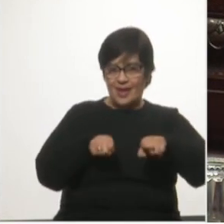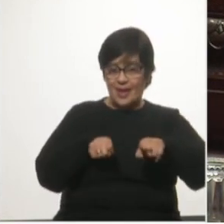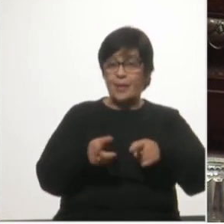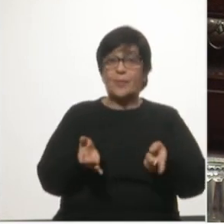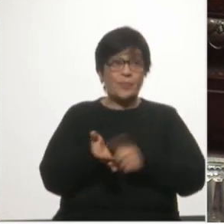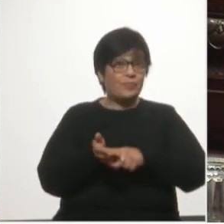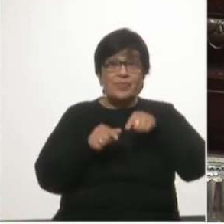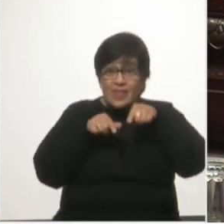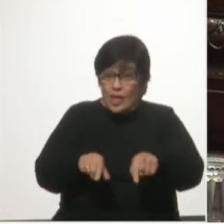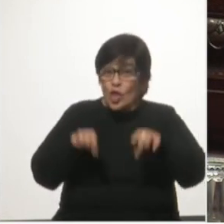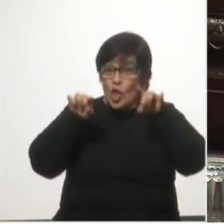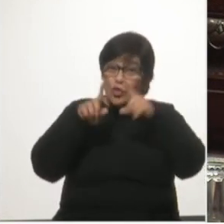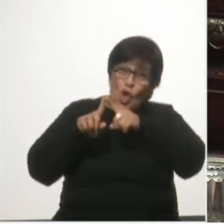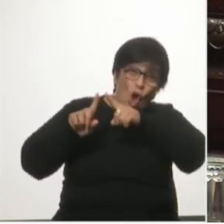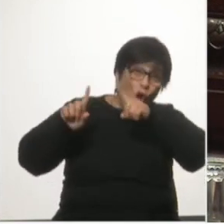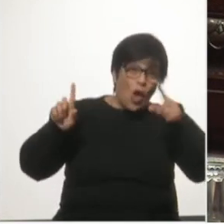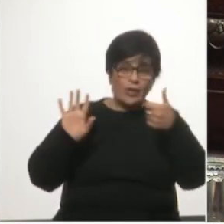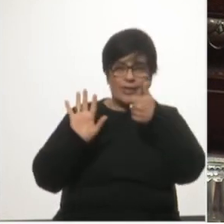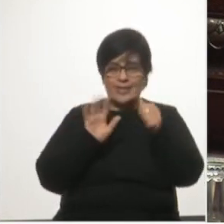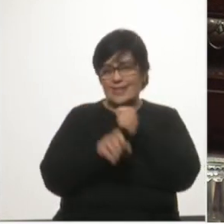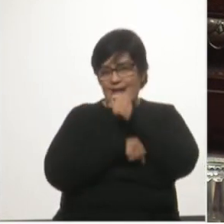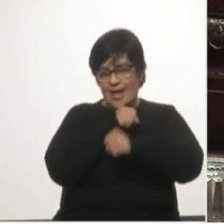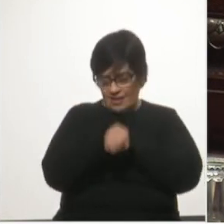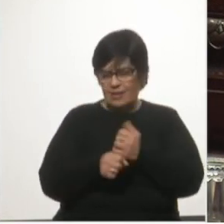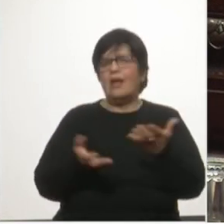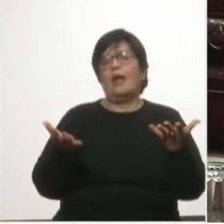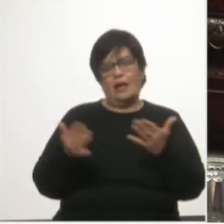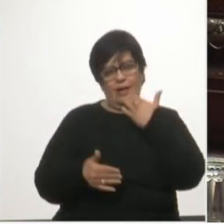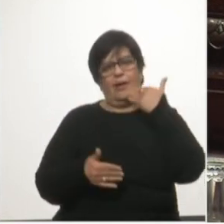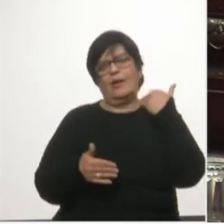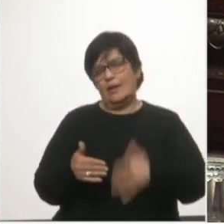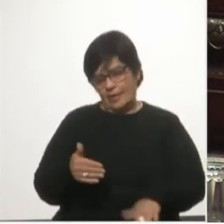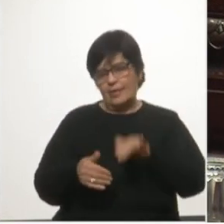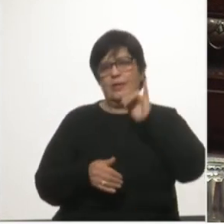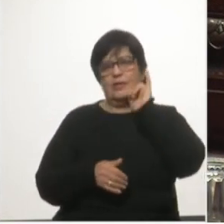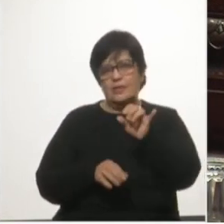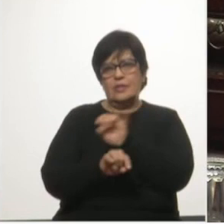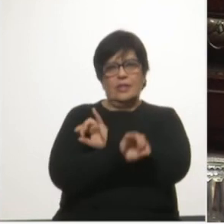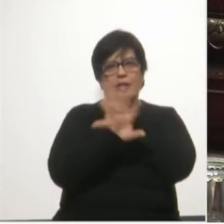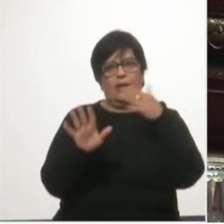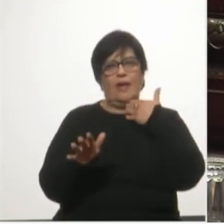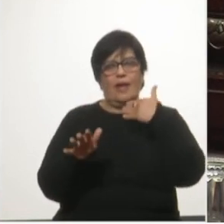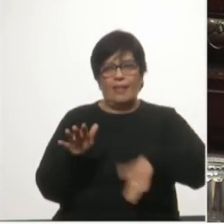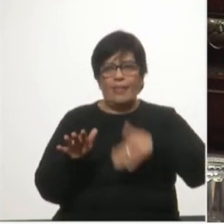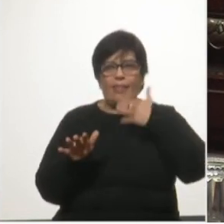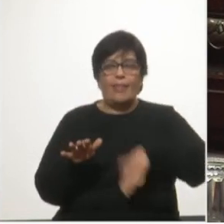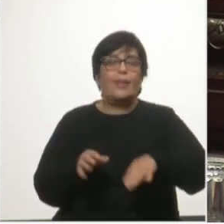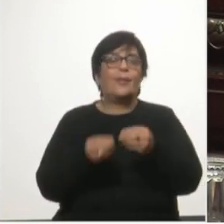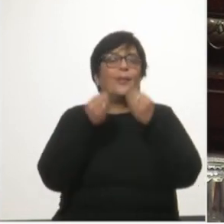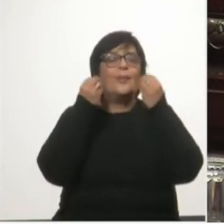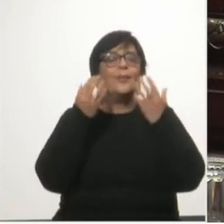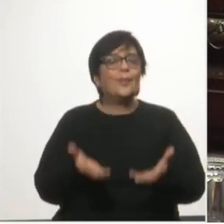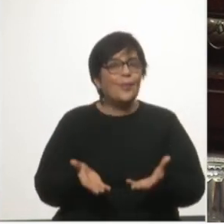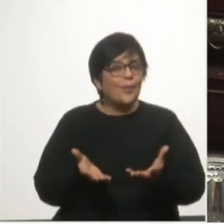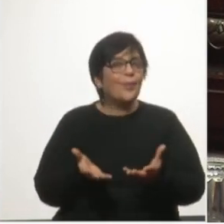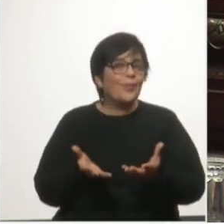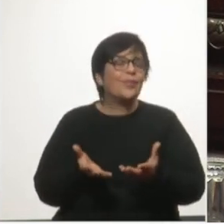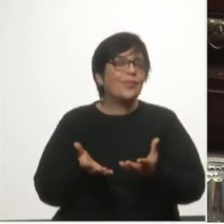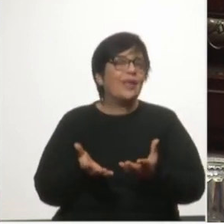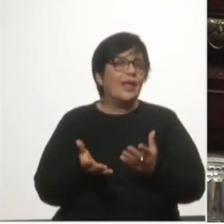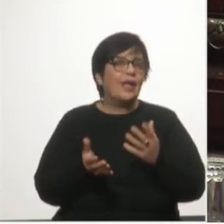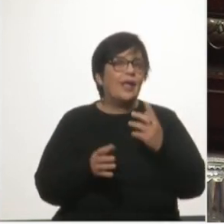por 60 años. Ahora sí se entiende, un poco más, por qué razón se